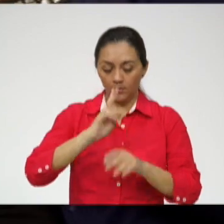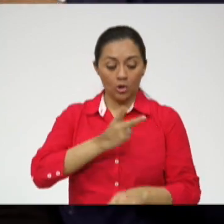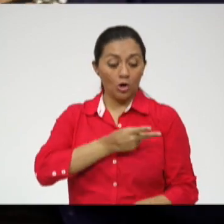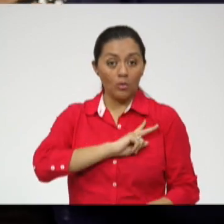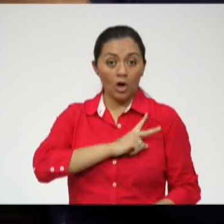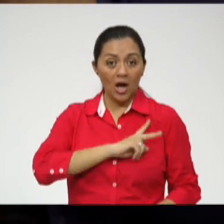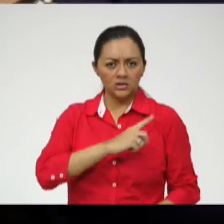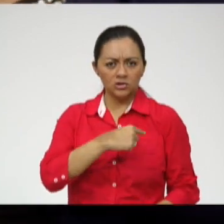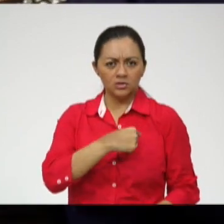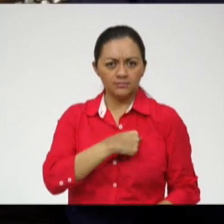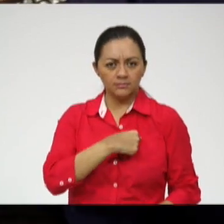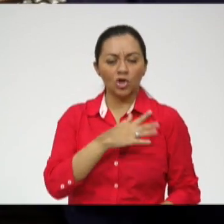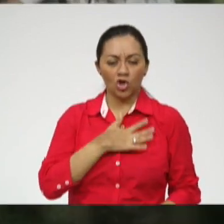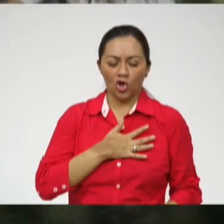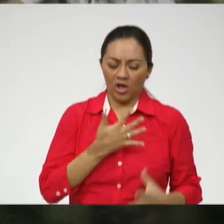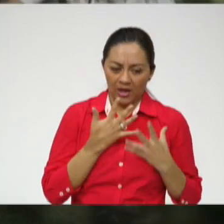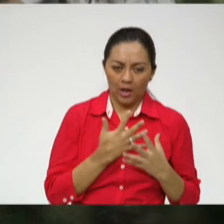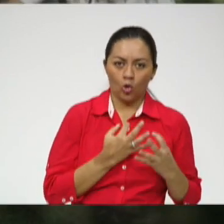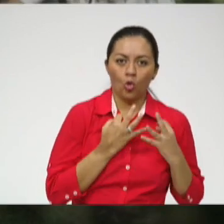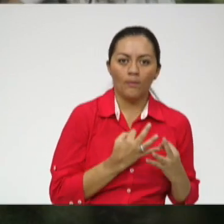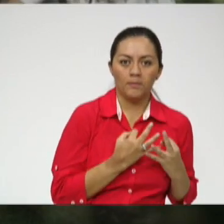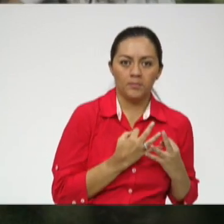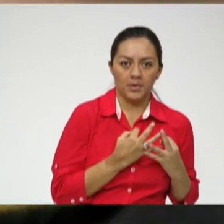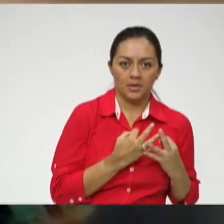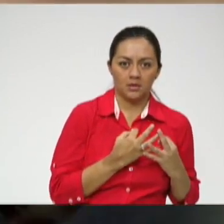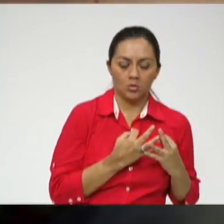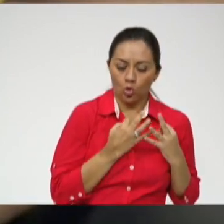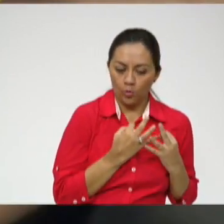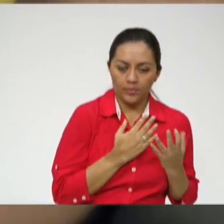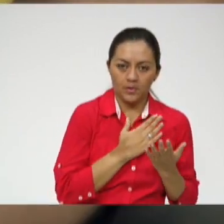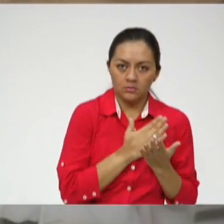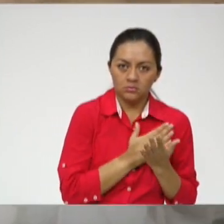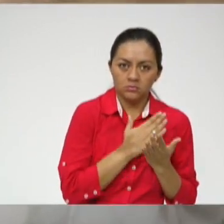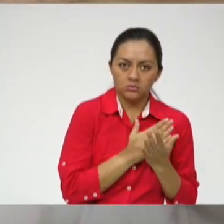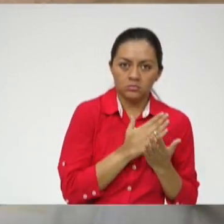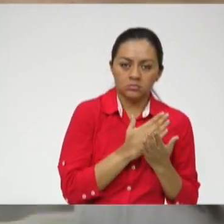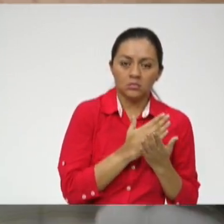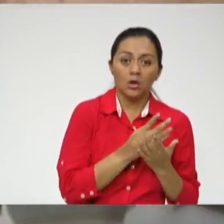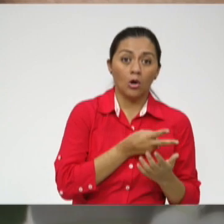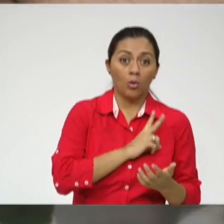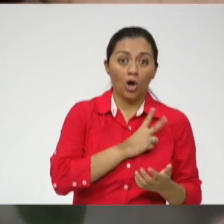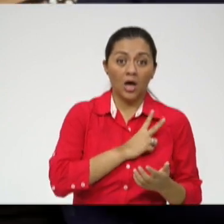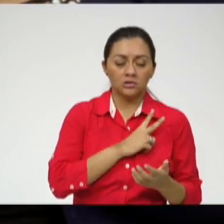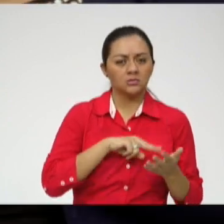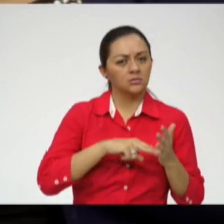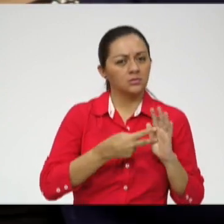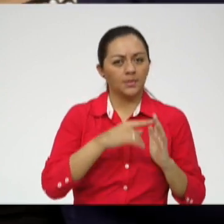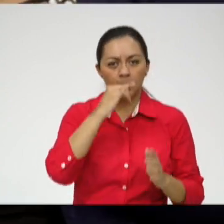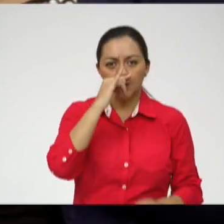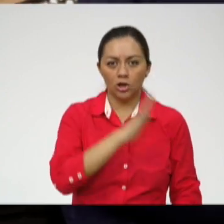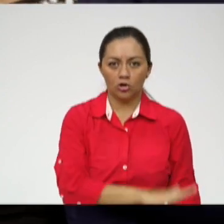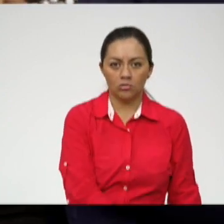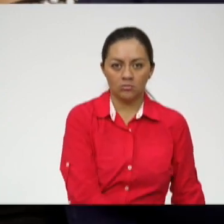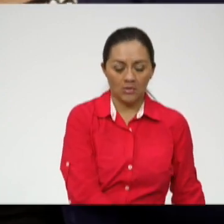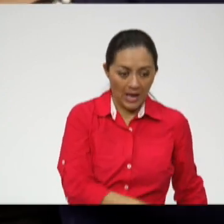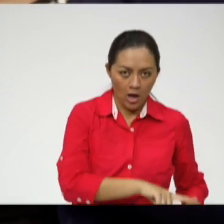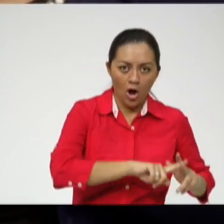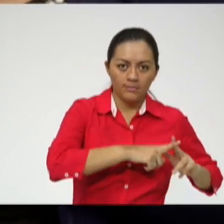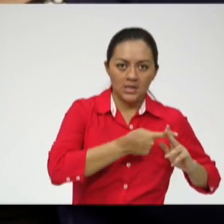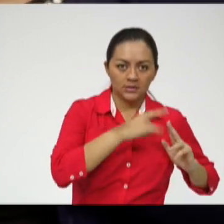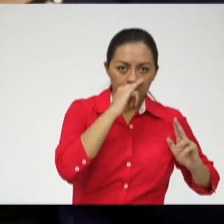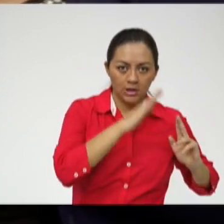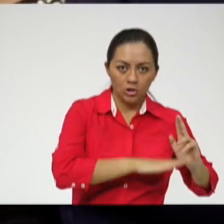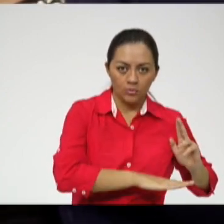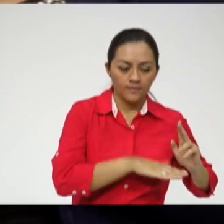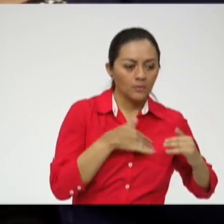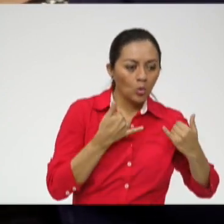nosotros tenemos hacia cumplir algo. Se va forjando, va naciendo desde muy pequeño. El niño ya comienza a